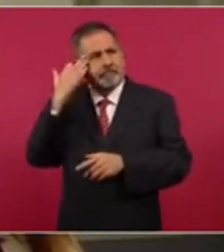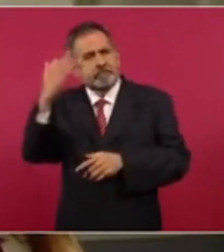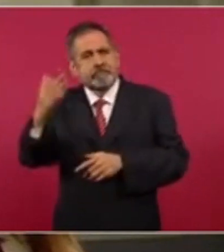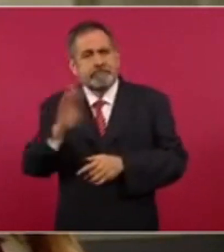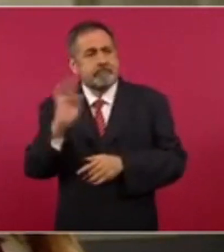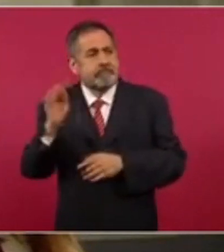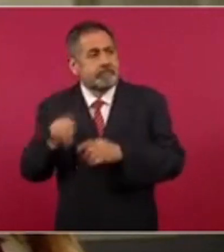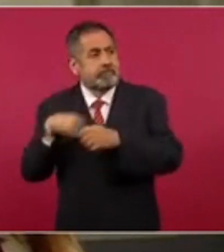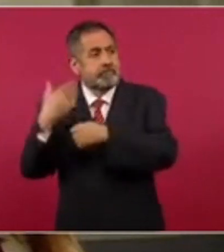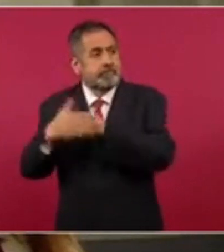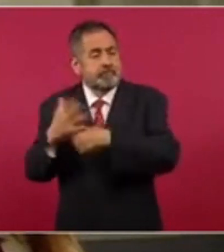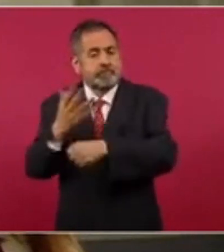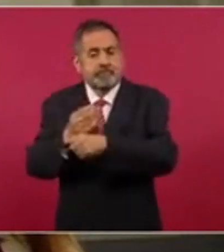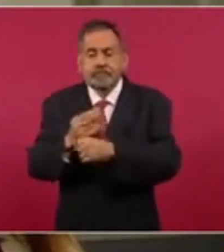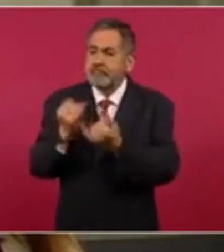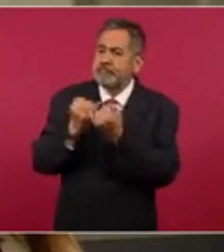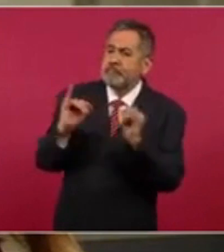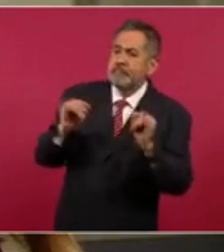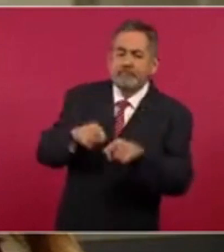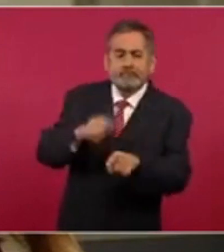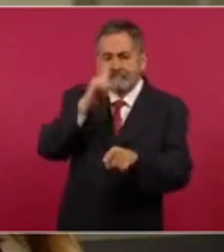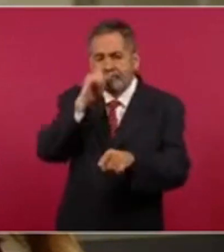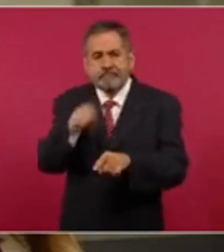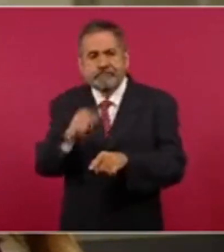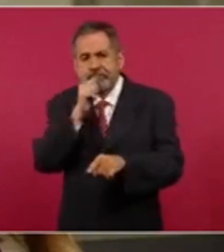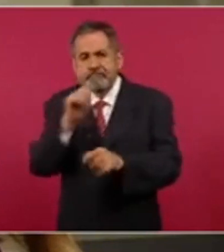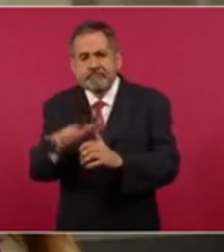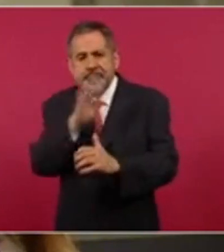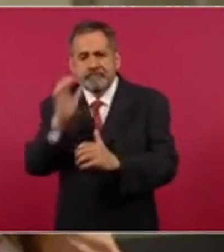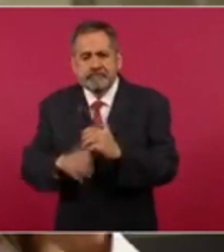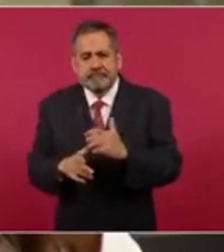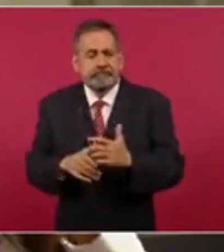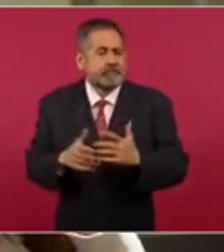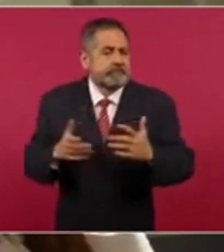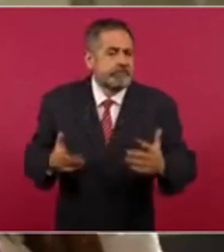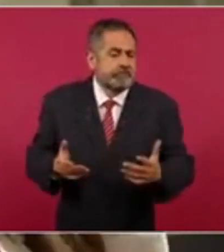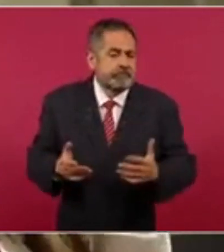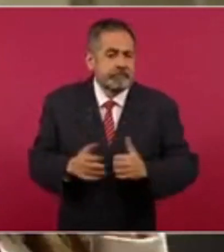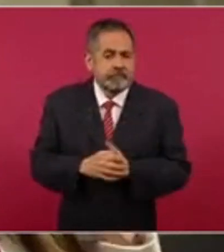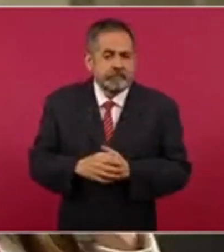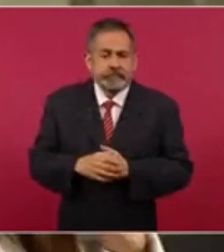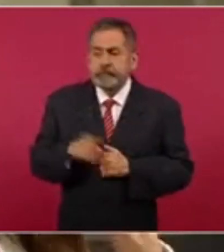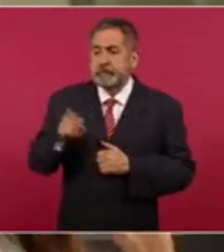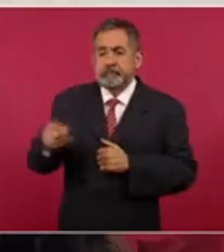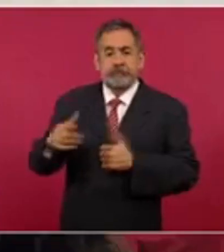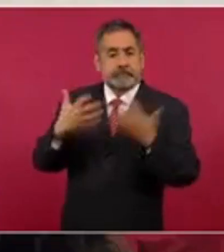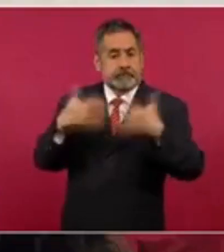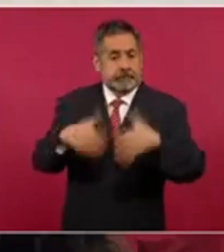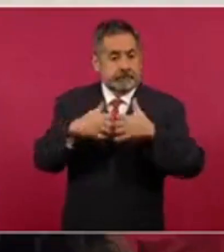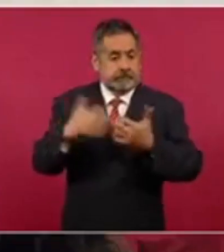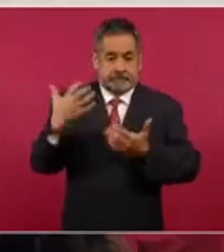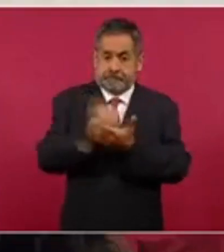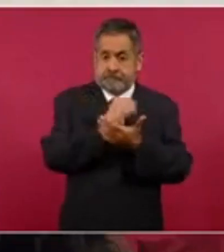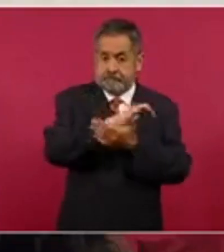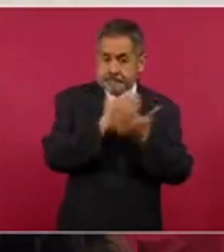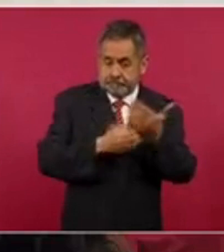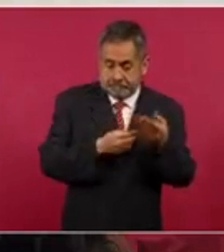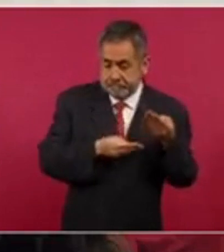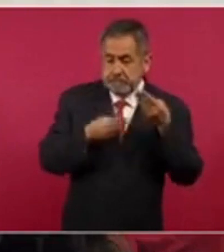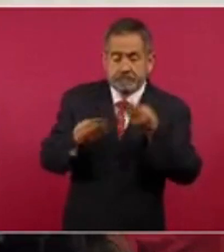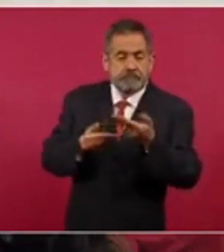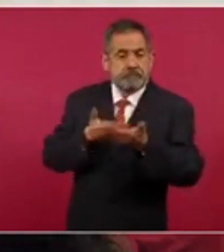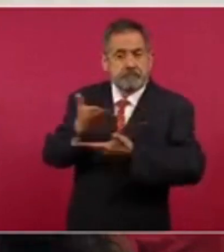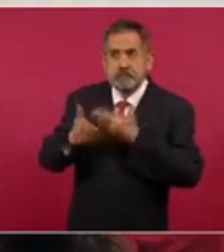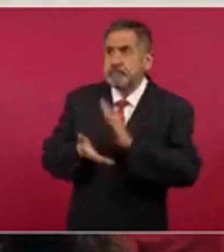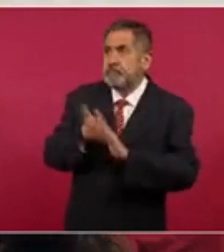realizarse la inauguración, las obras de este tramo todavía no estarían concluidas. La compañía que ganó el contrato proporciona servicios